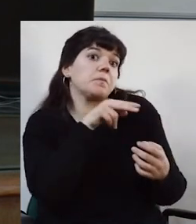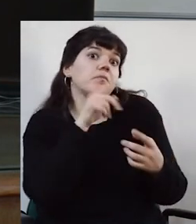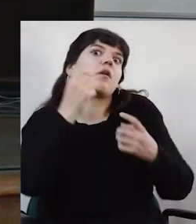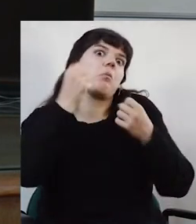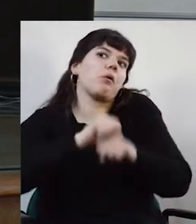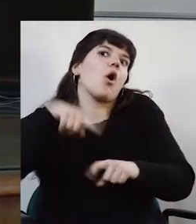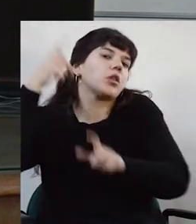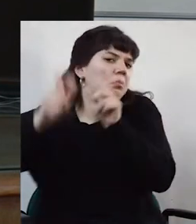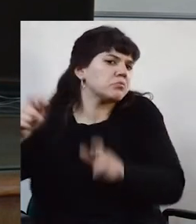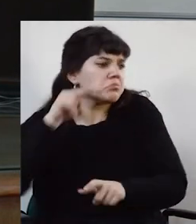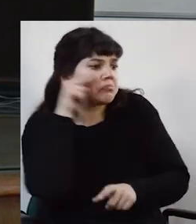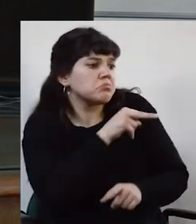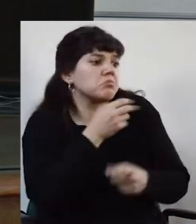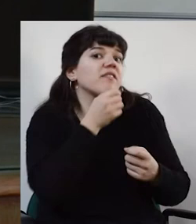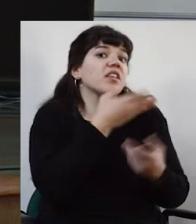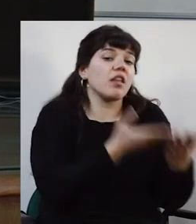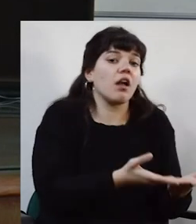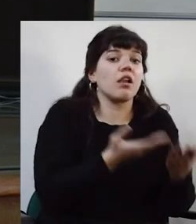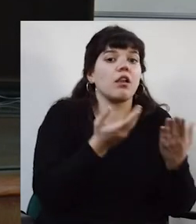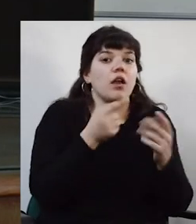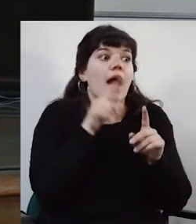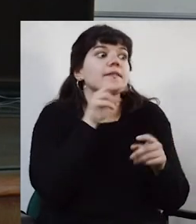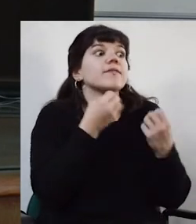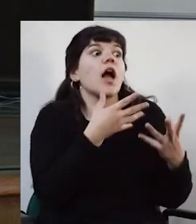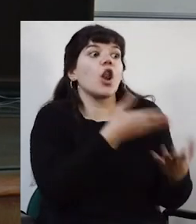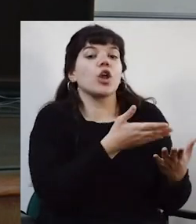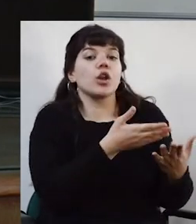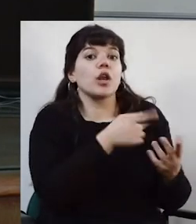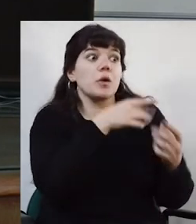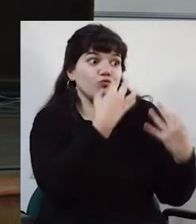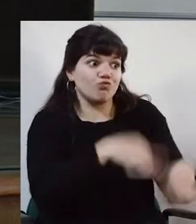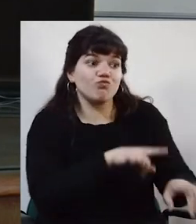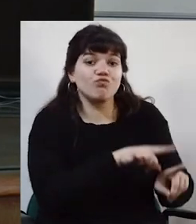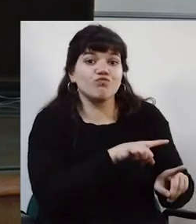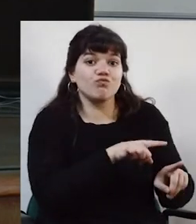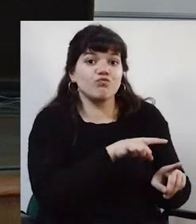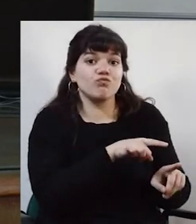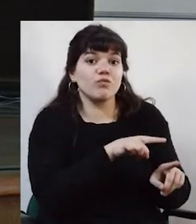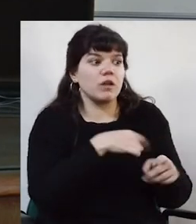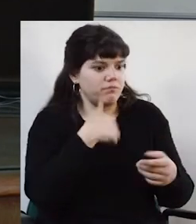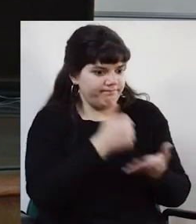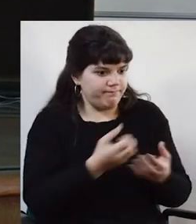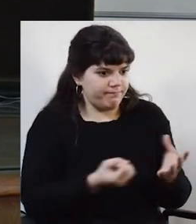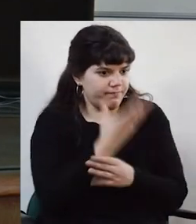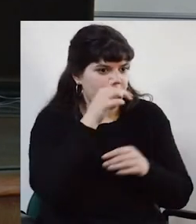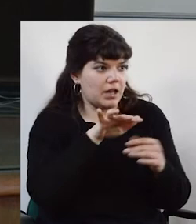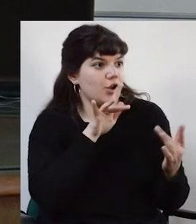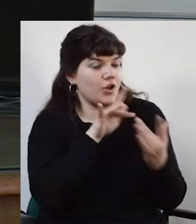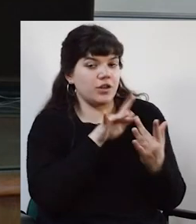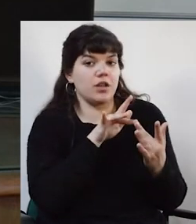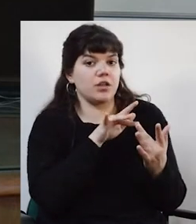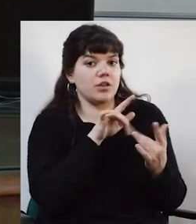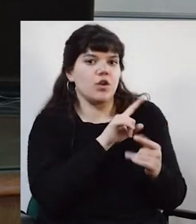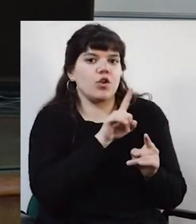evaluar partes de repente, de lo que fuera. Valorar esas redes. entonces ahora sí, estar en una red, constituir una red,